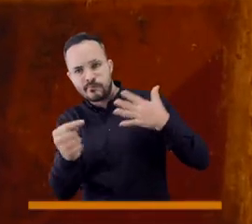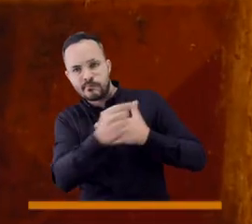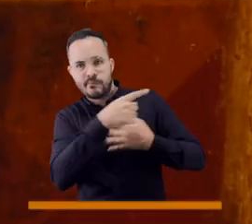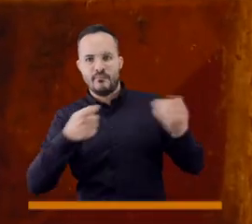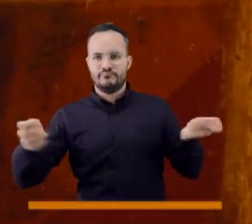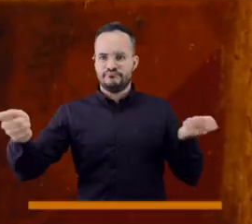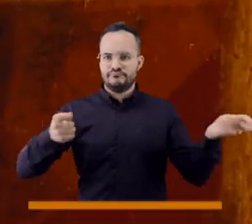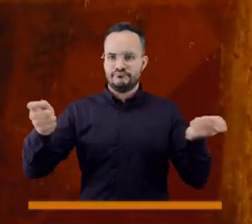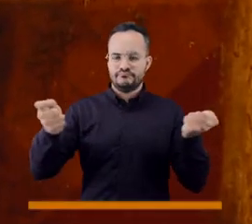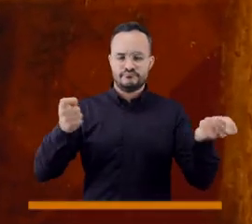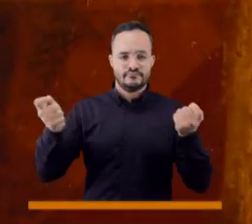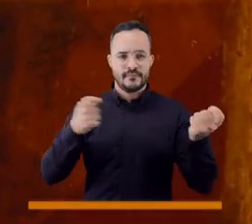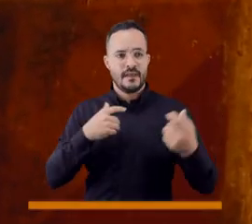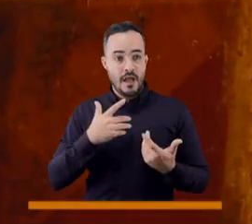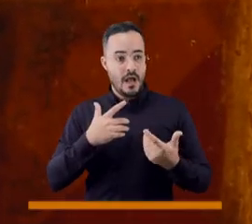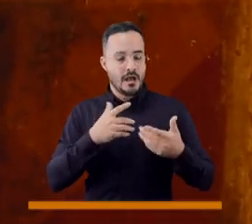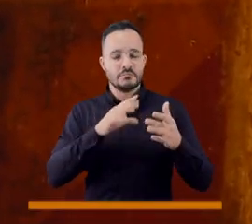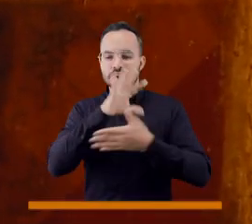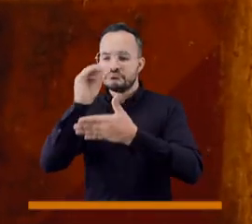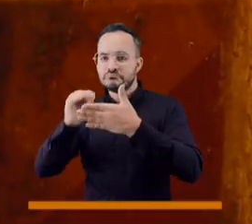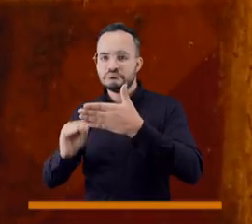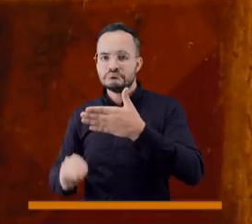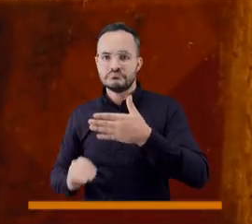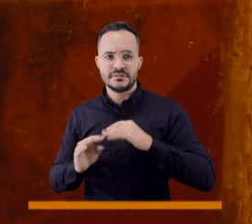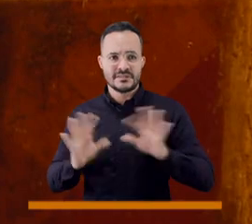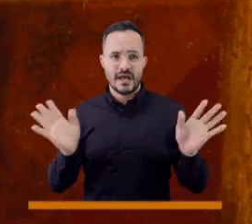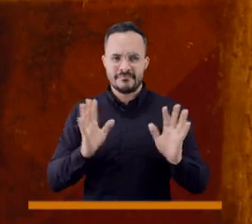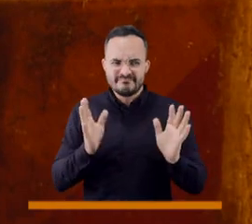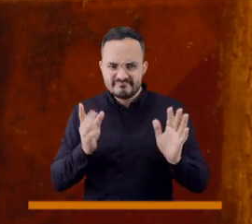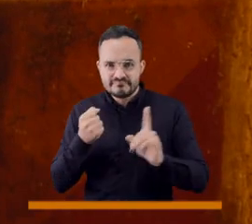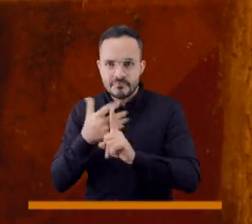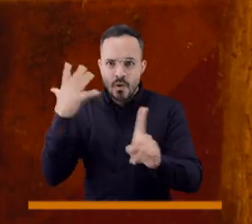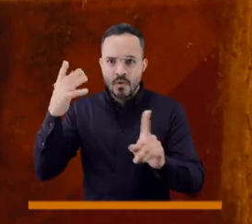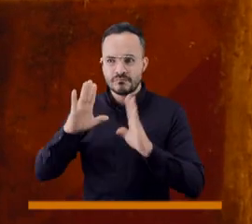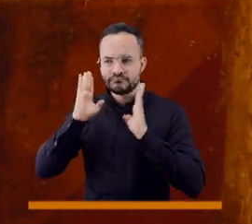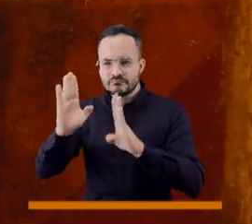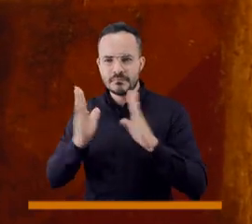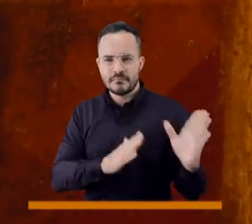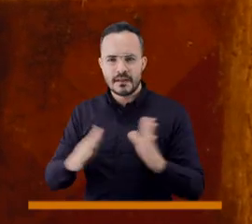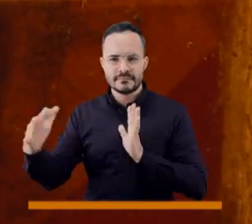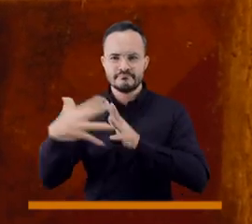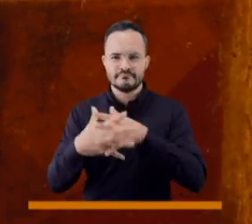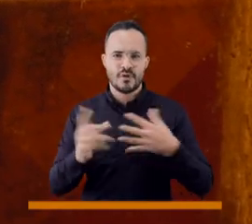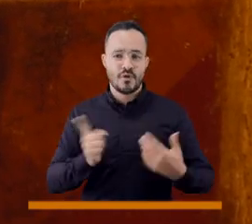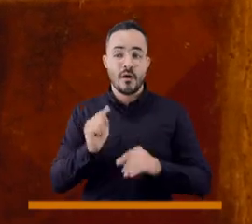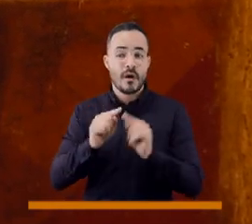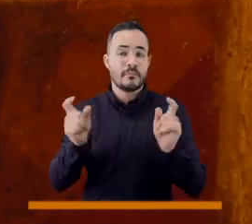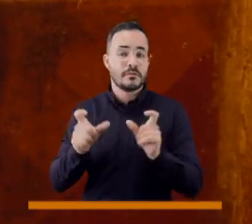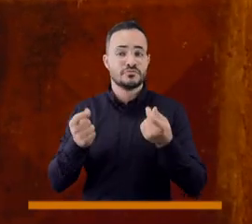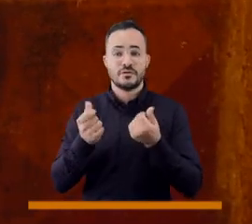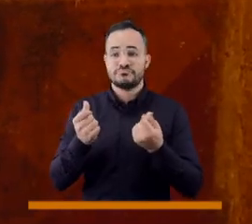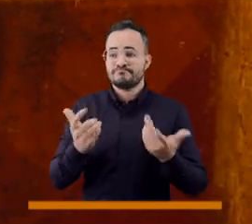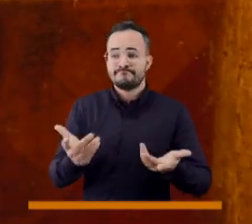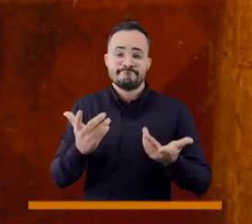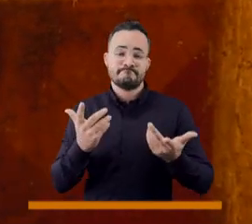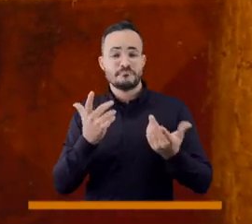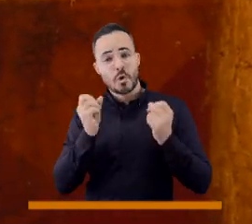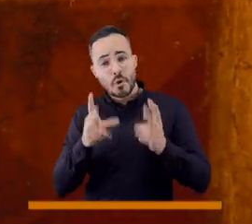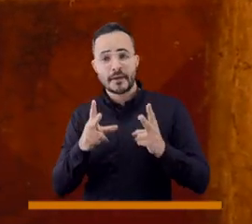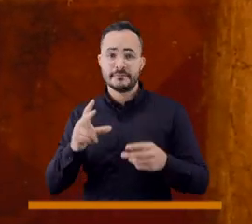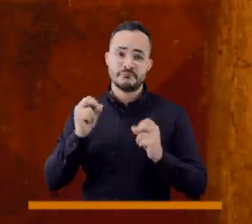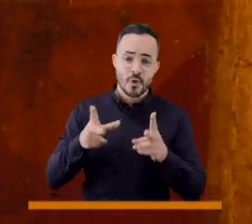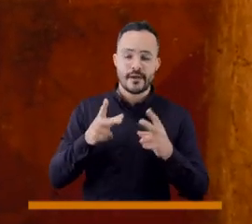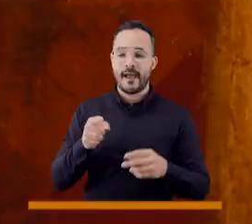personas con mayor poder adquisitivo desplazan a las de menor poder adquisitivo. Si empezamos subiéndole el